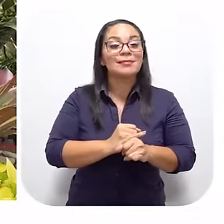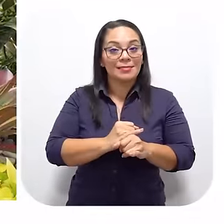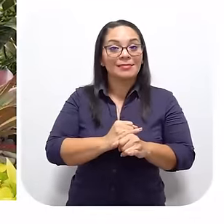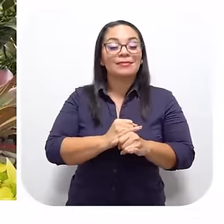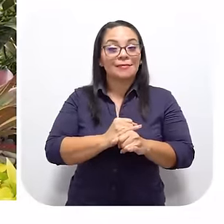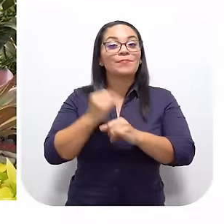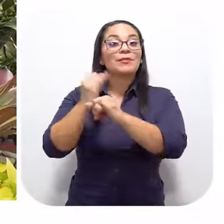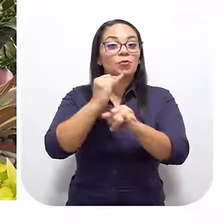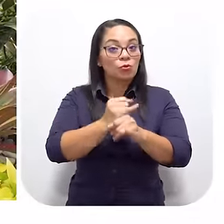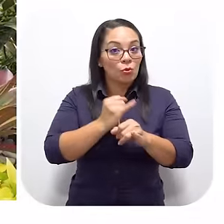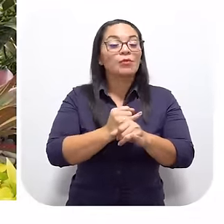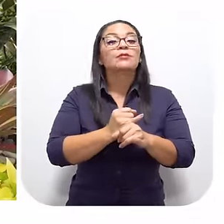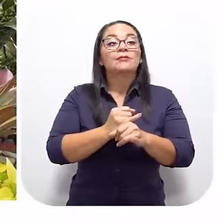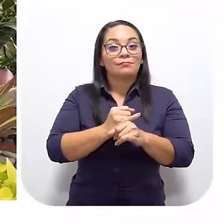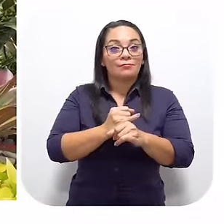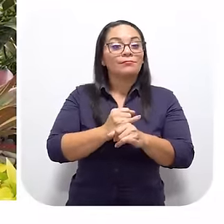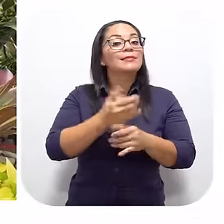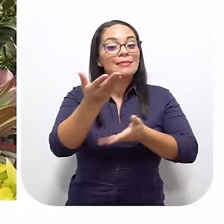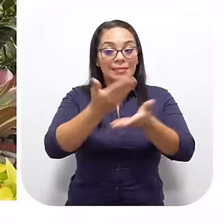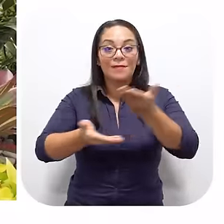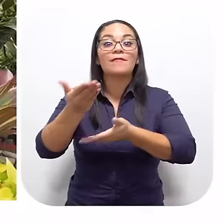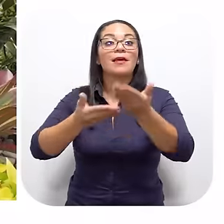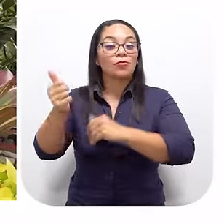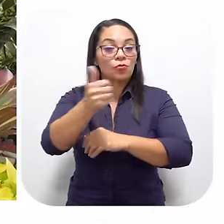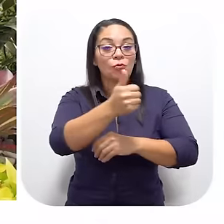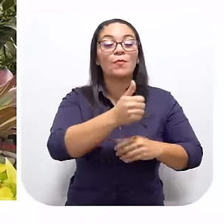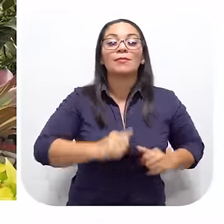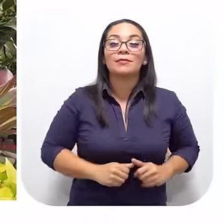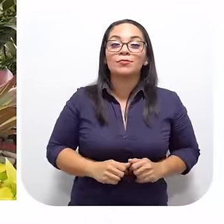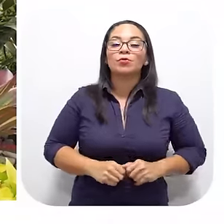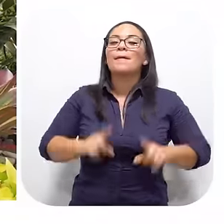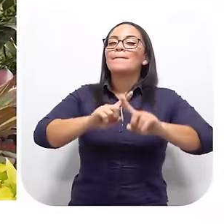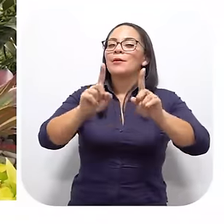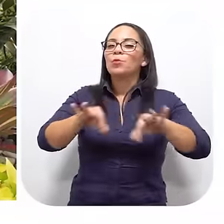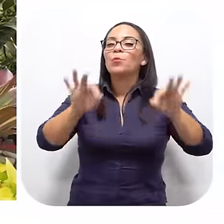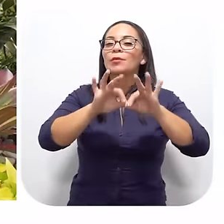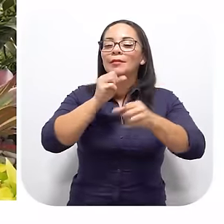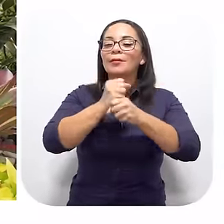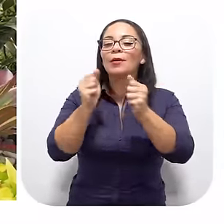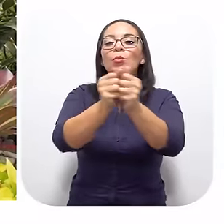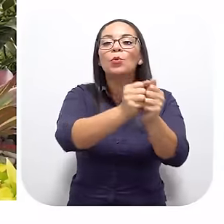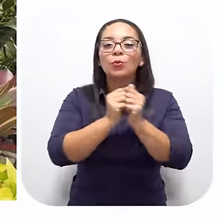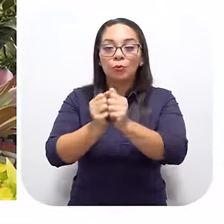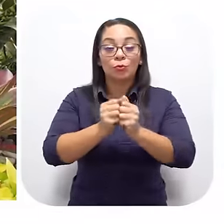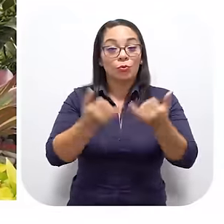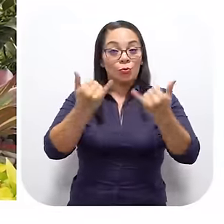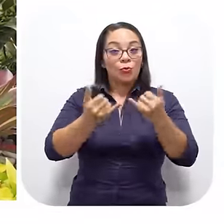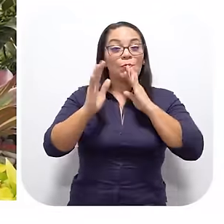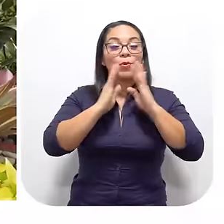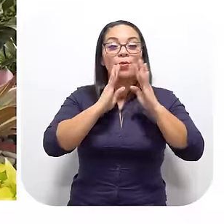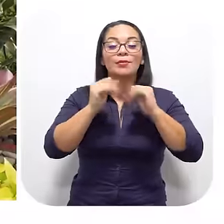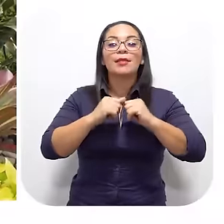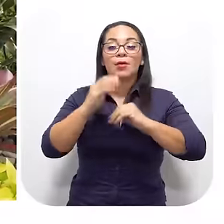Sirviéndose a ellos mismos Y las instituciones sirviendo Pero aún más importante Trabajando en conjunto